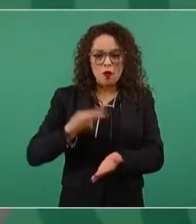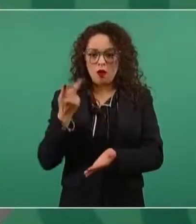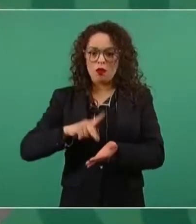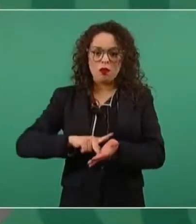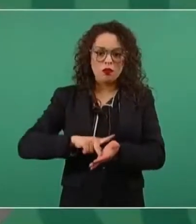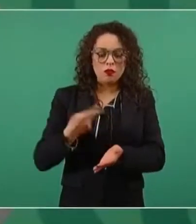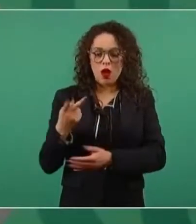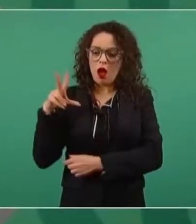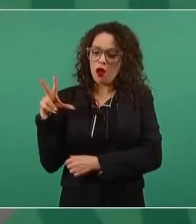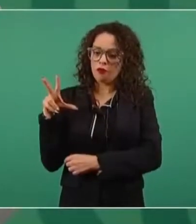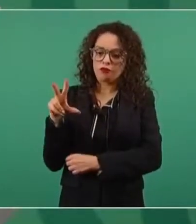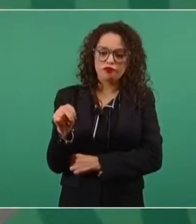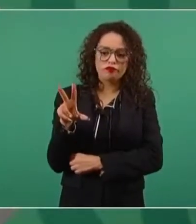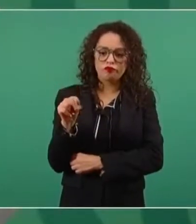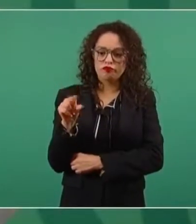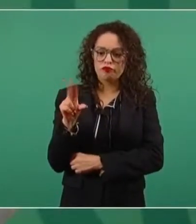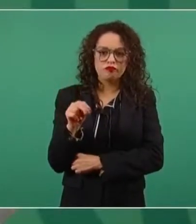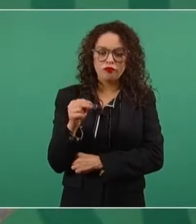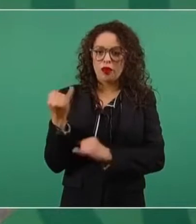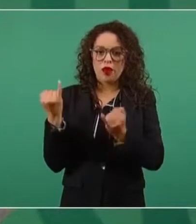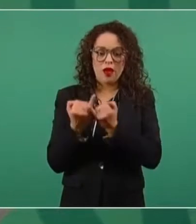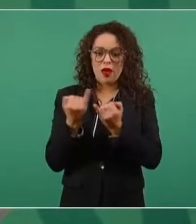de no hacer lo mismo